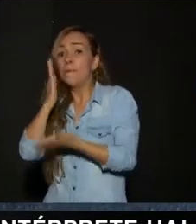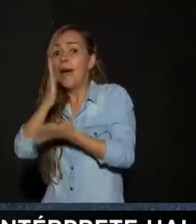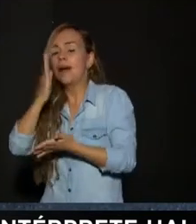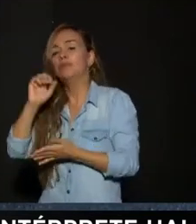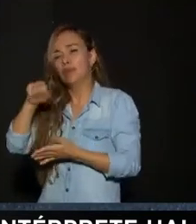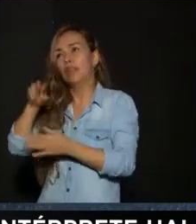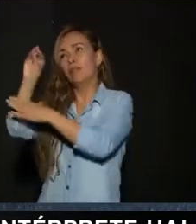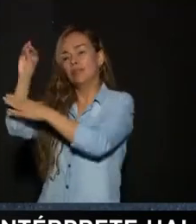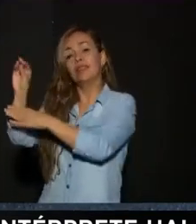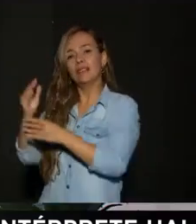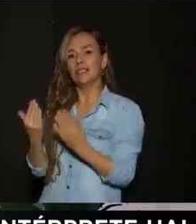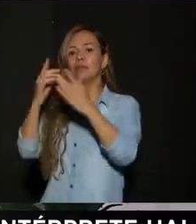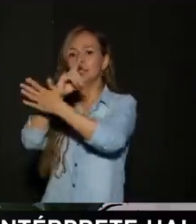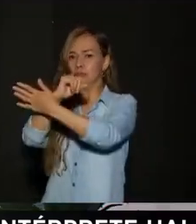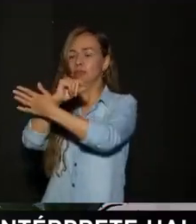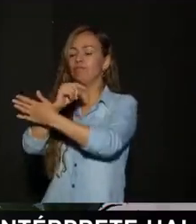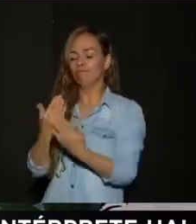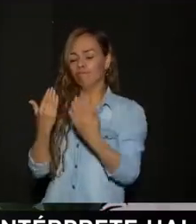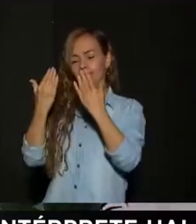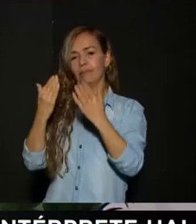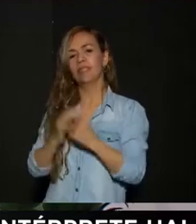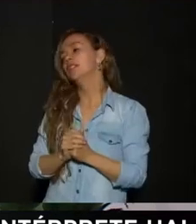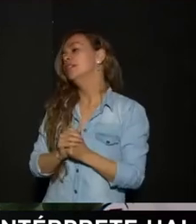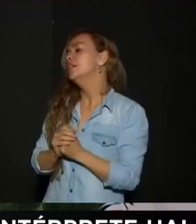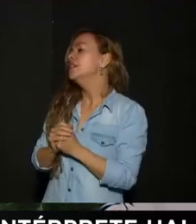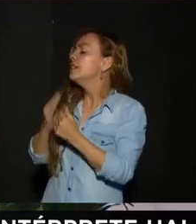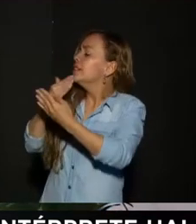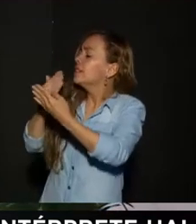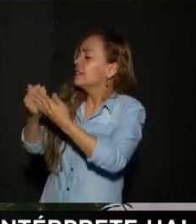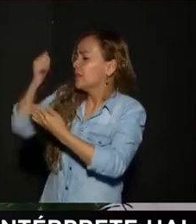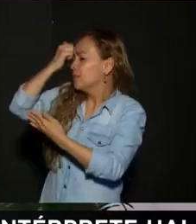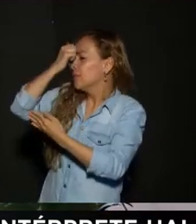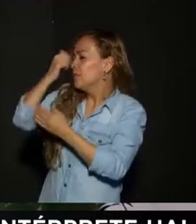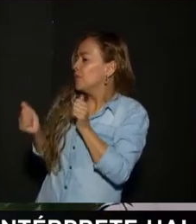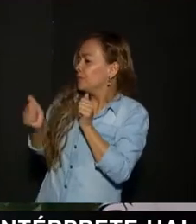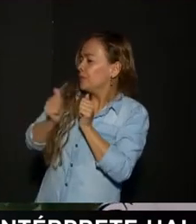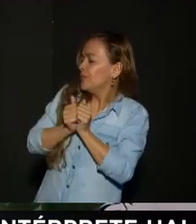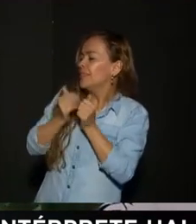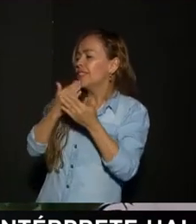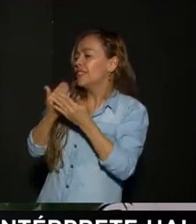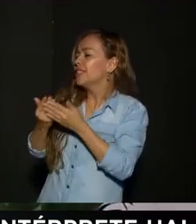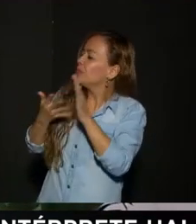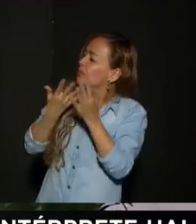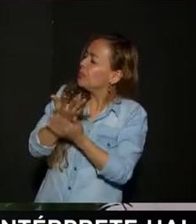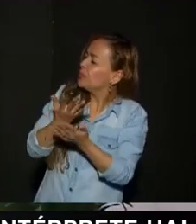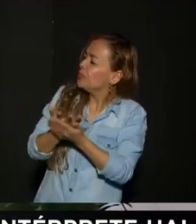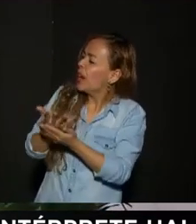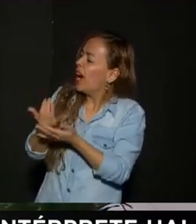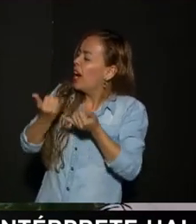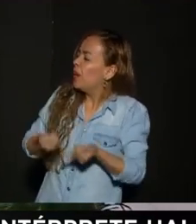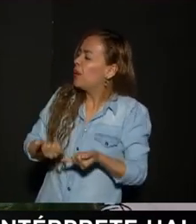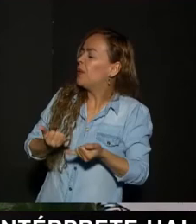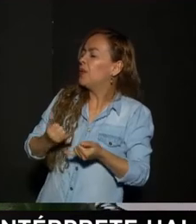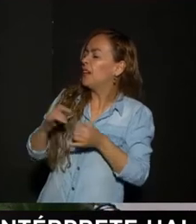Twitter Bueno Lo más potente Profesor Luis Rubo Muchas gracias Por acompañarnos Y darnos como estos tipsitos Para el manejo De las redes sociales En esta